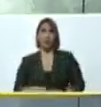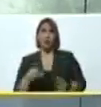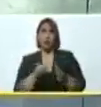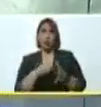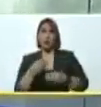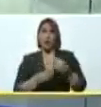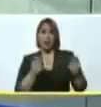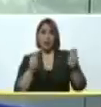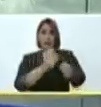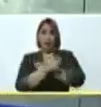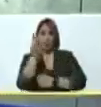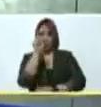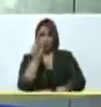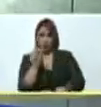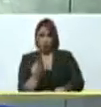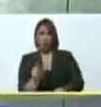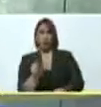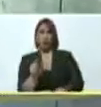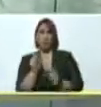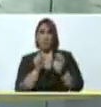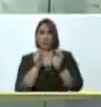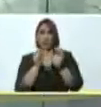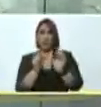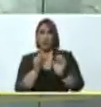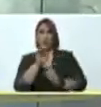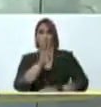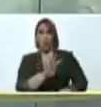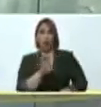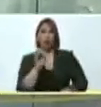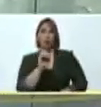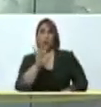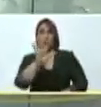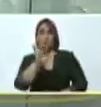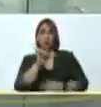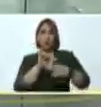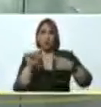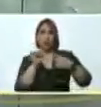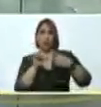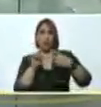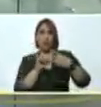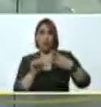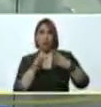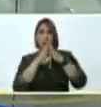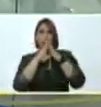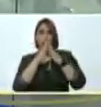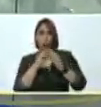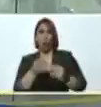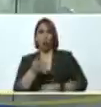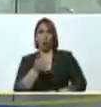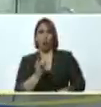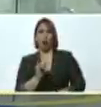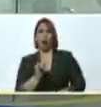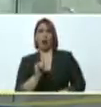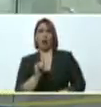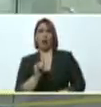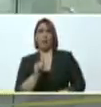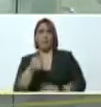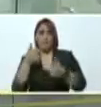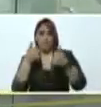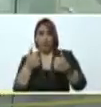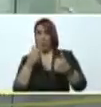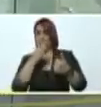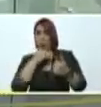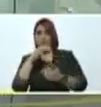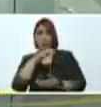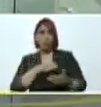trasplante de médula ósea y va a permanecer entre 4 y 5 semanas si todo está, si no hay ninguna complicación. Si no hay novedad,